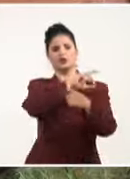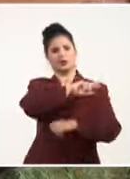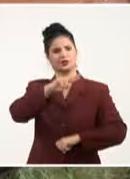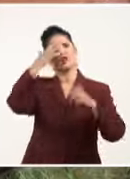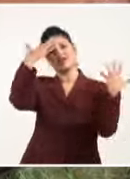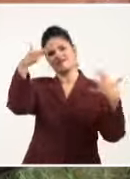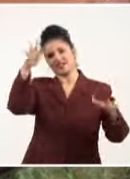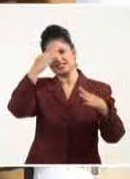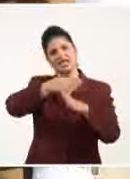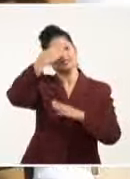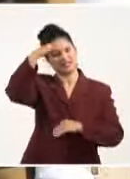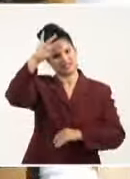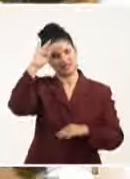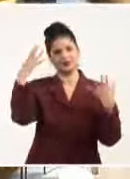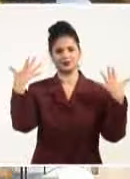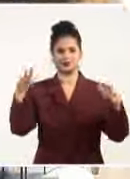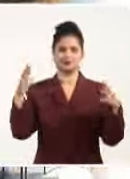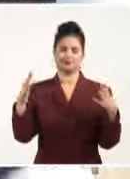Consejo